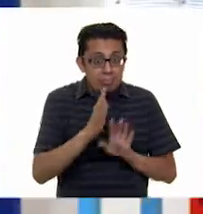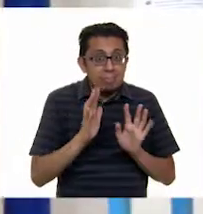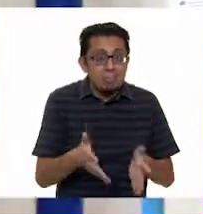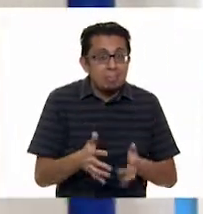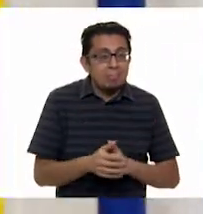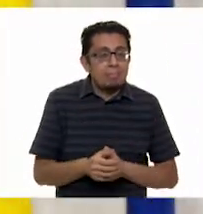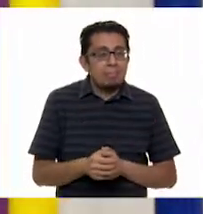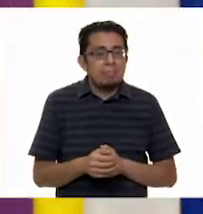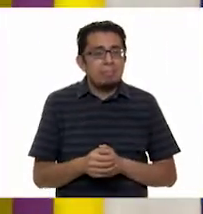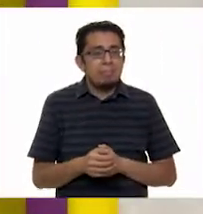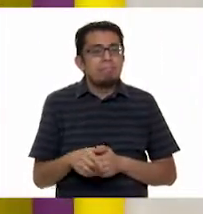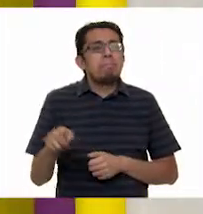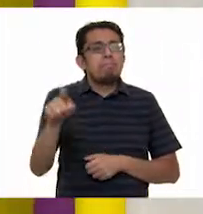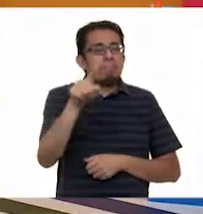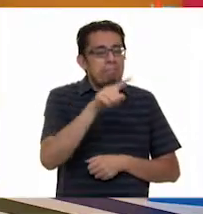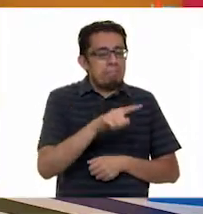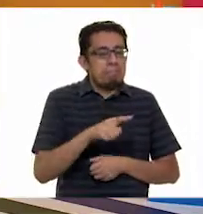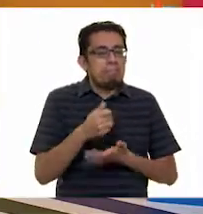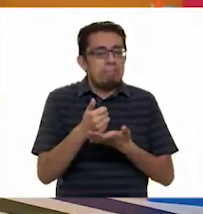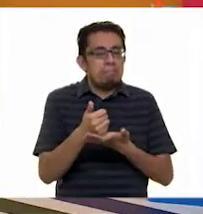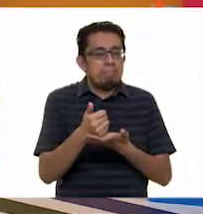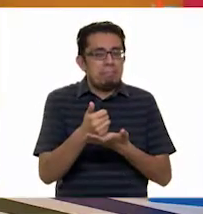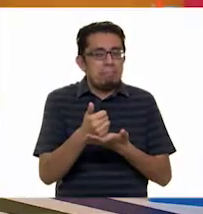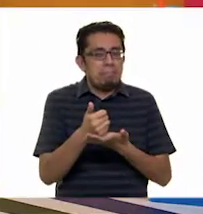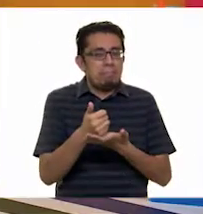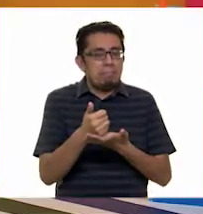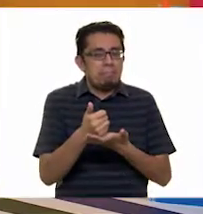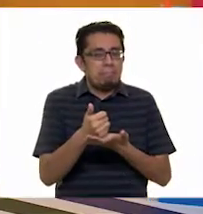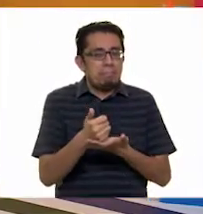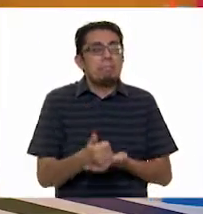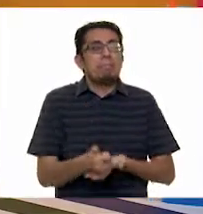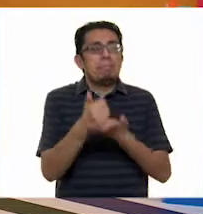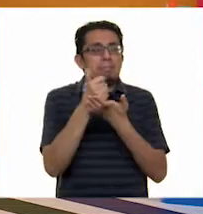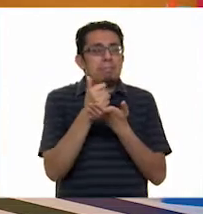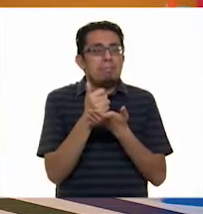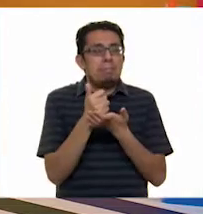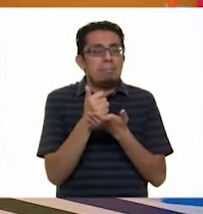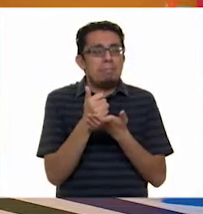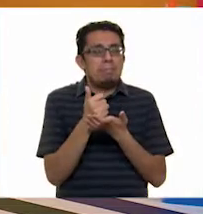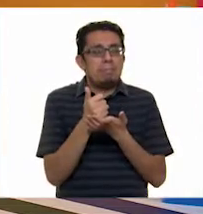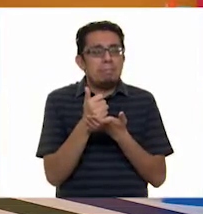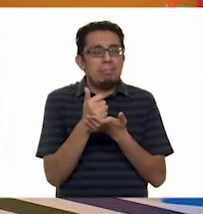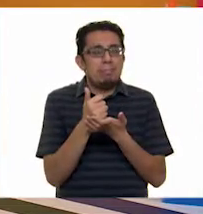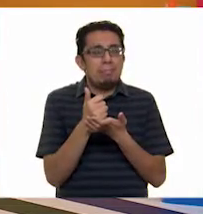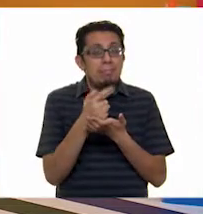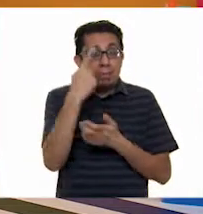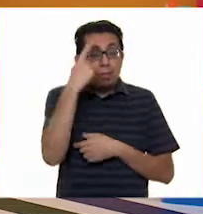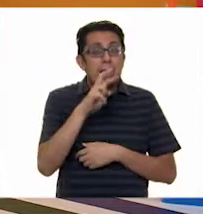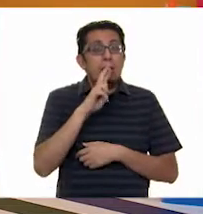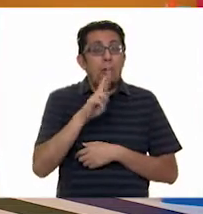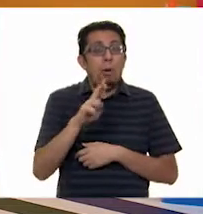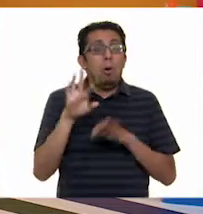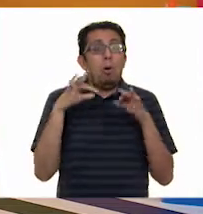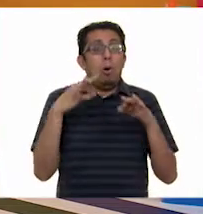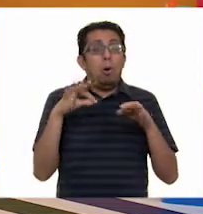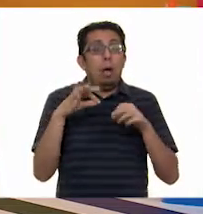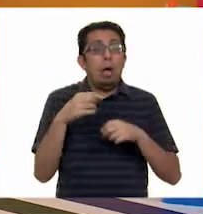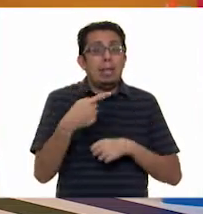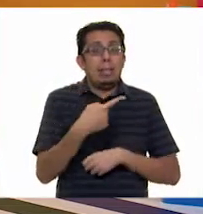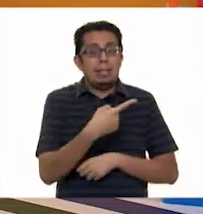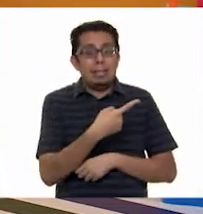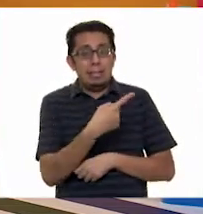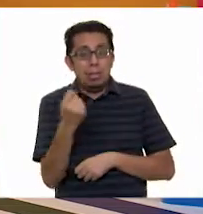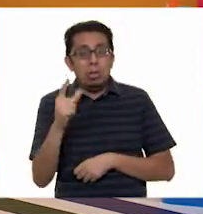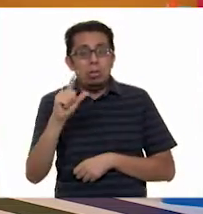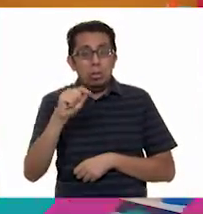creo que Porque ellos nos van a ayudar a resolver. ¿Qué vamos a resolver? La página 176